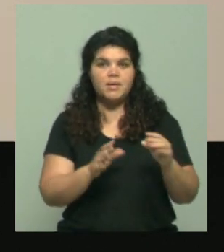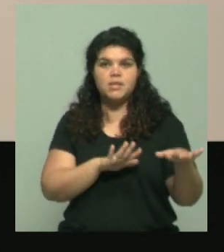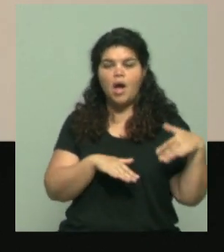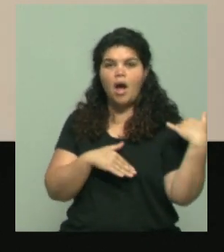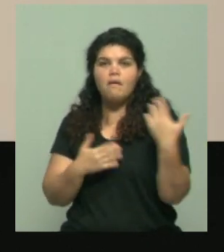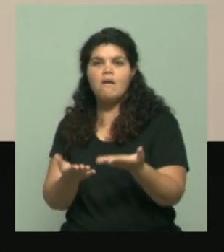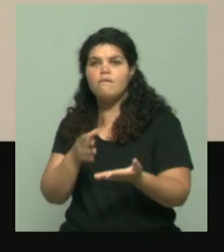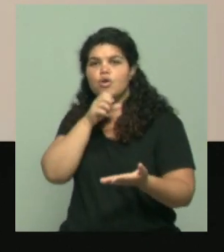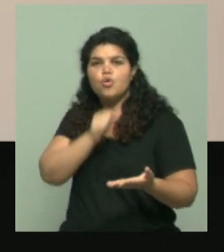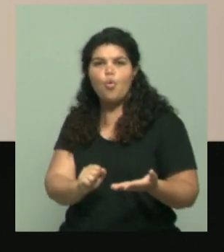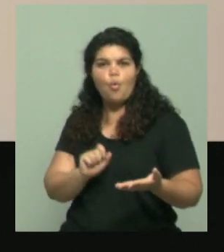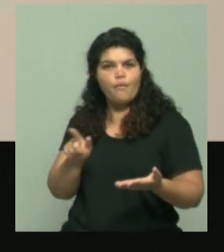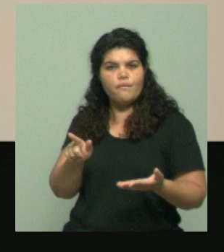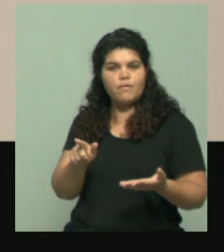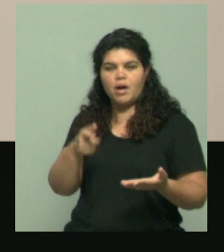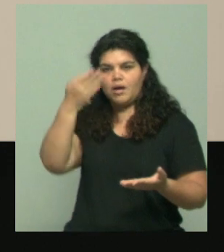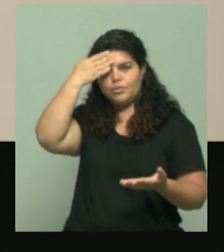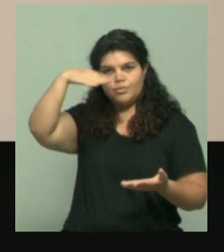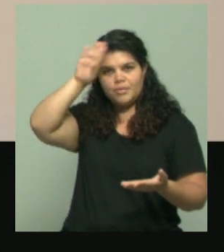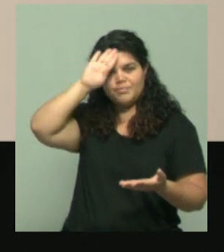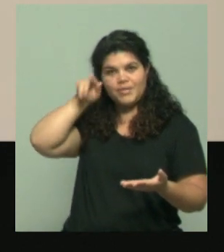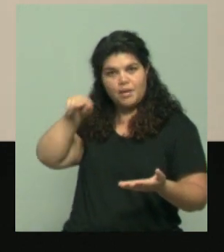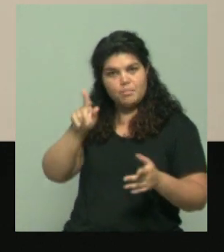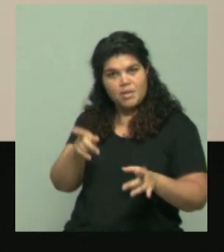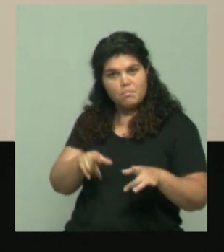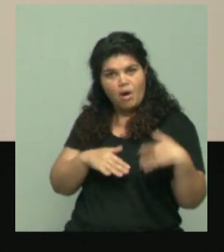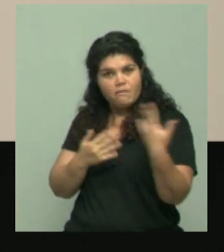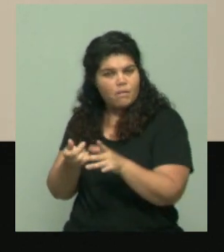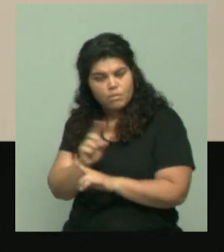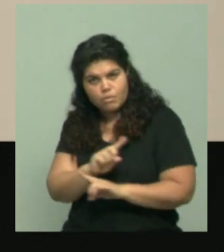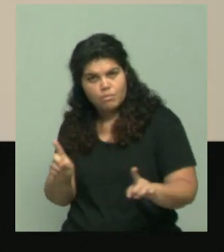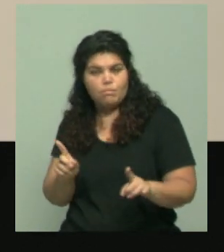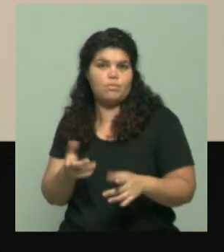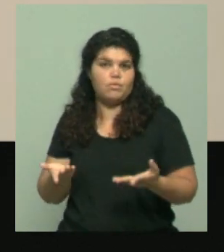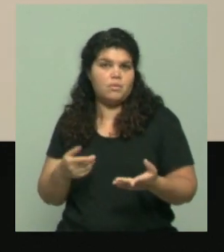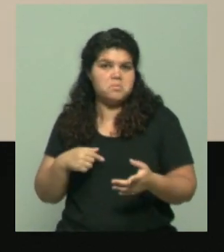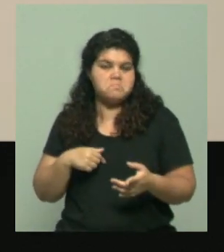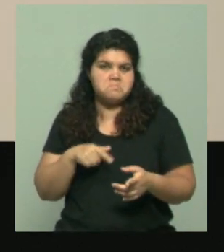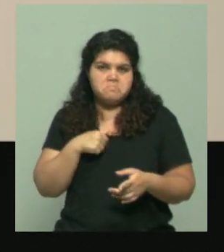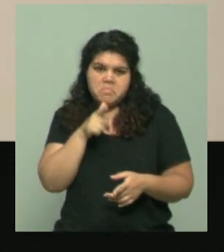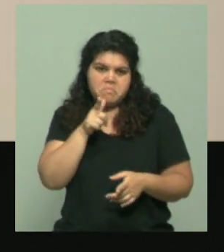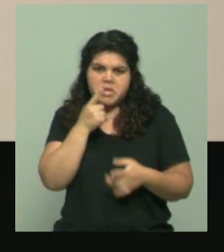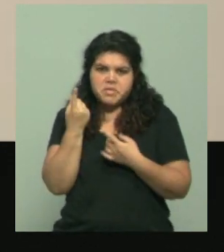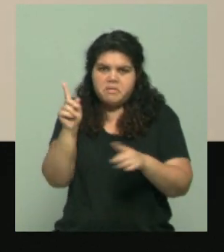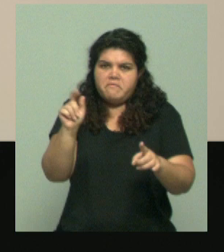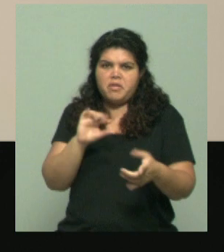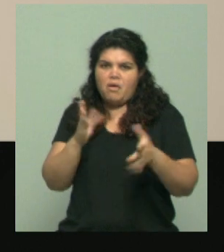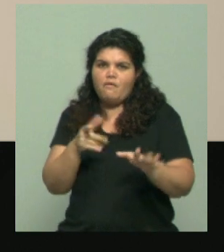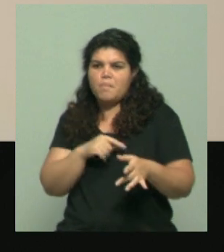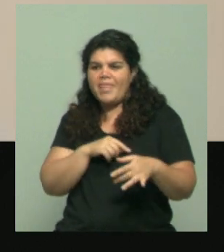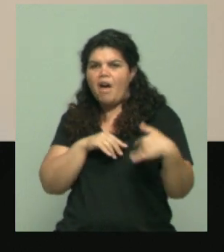voto no fue a favor de Cuba, el voto fue en contra del bloqueo, en modo, o embargo, dependiendo de la interpretación que se haga. Y además,